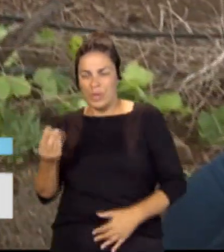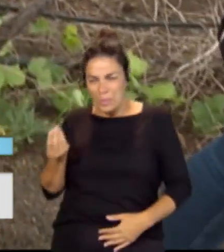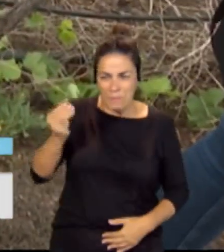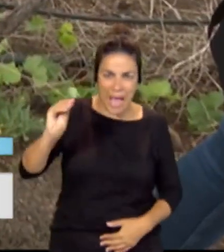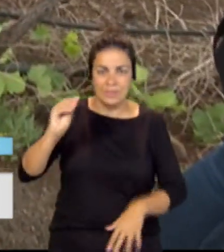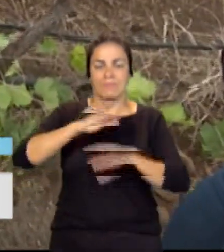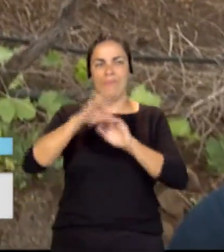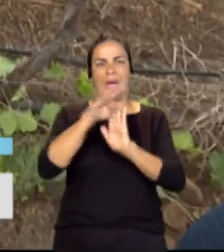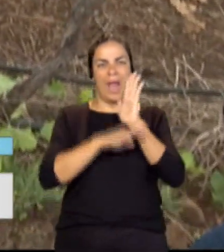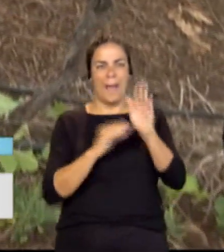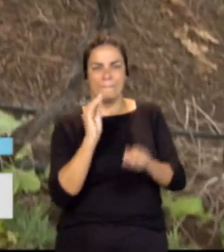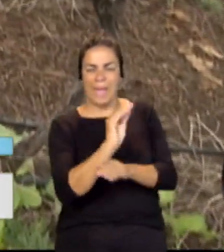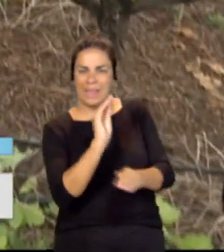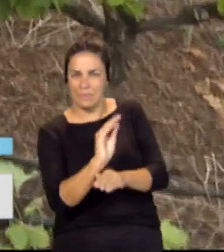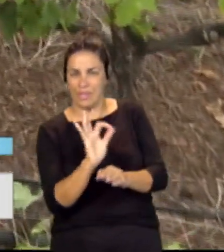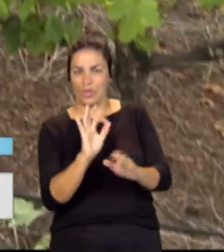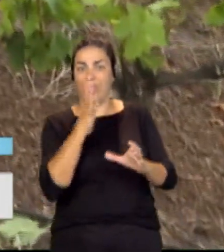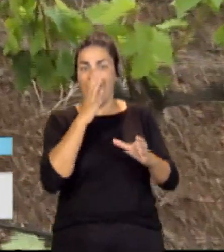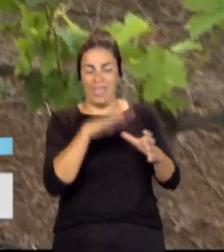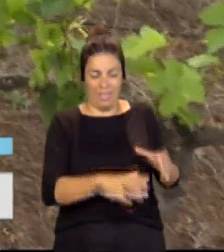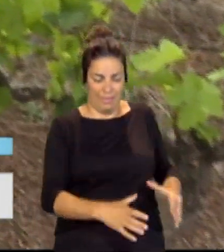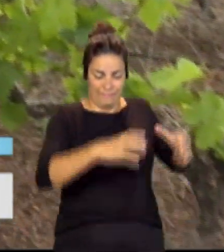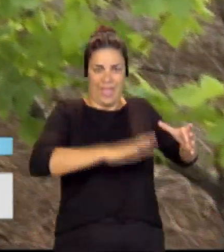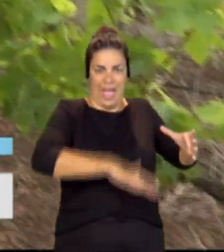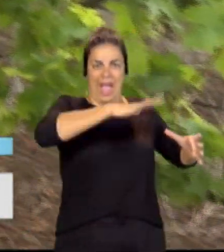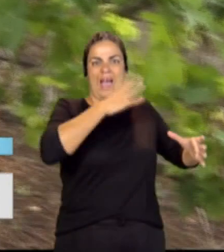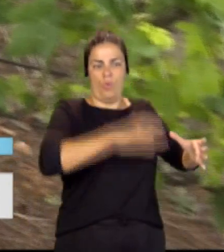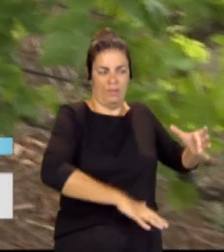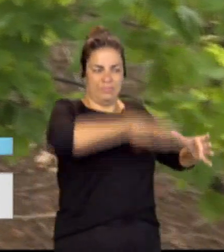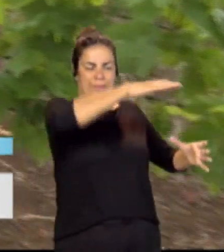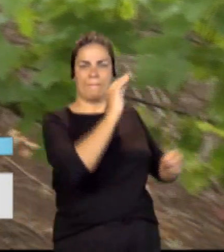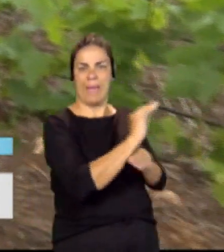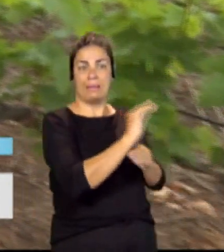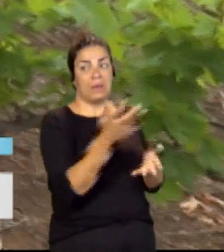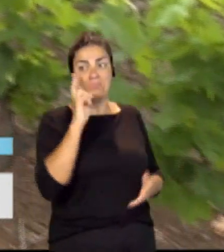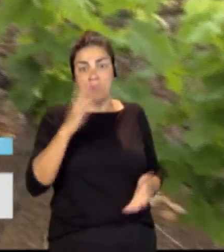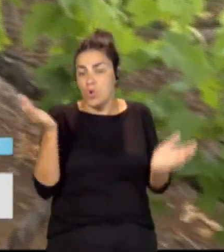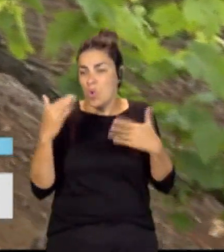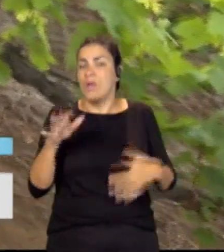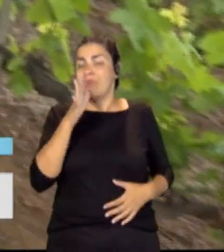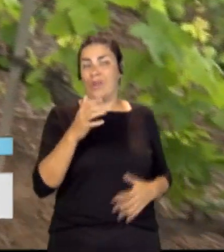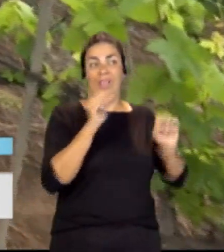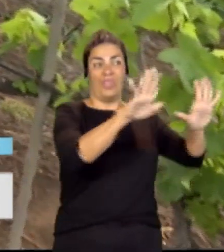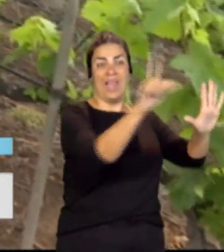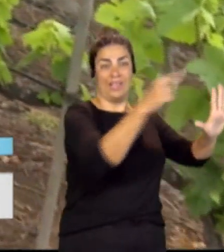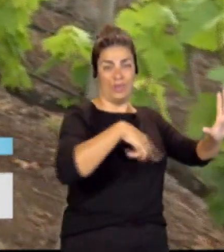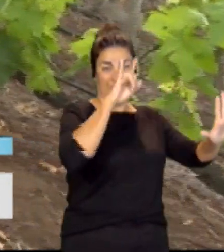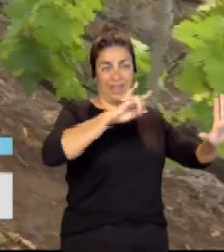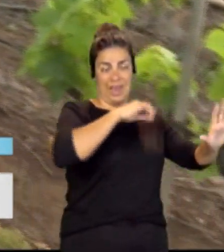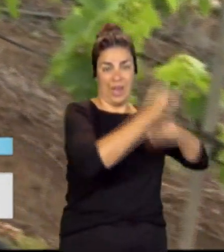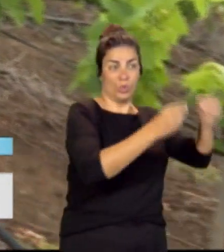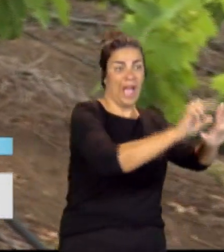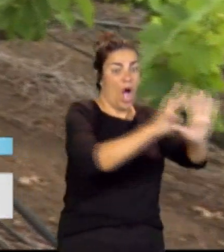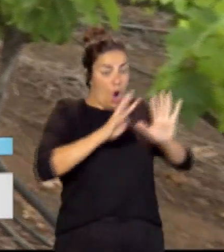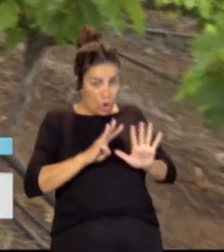mantenimiento de galerías y pozos, que no olvidemos que 8 de cada 10 litros que se consumen de agua en Canarias, 8